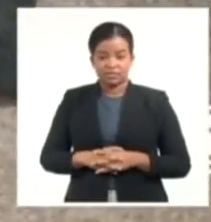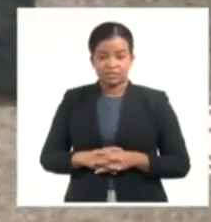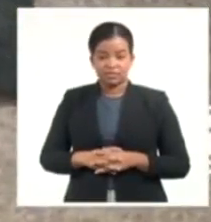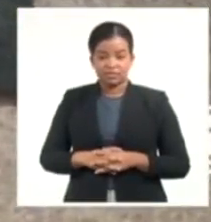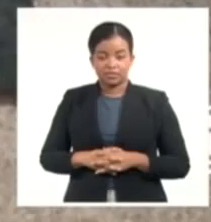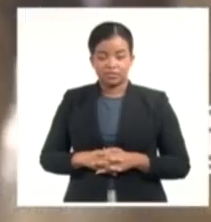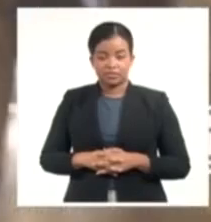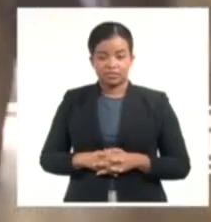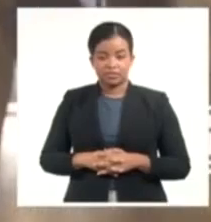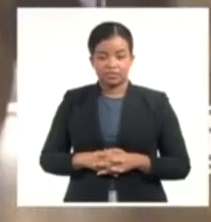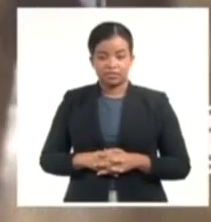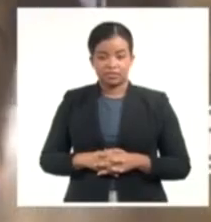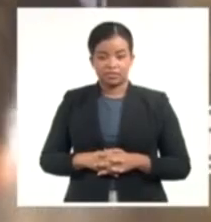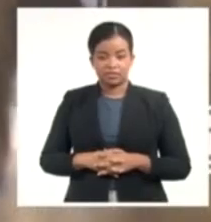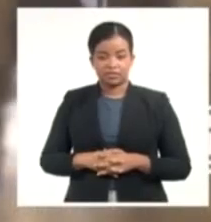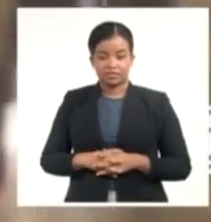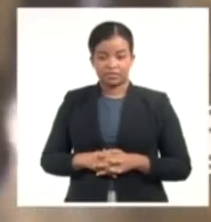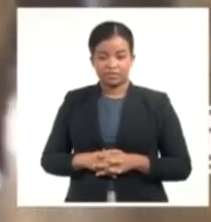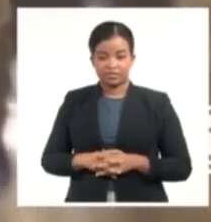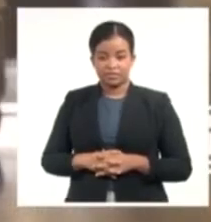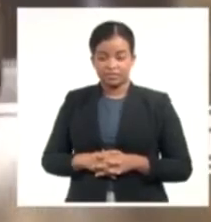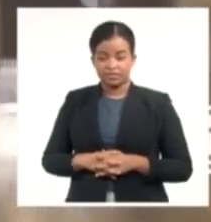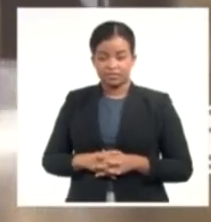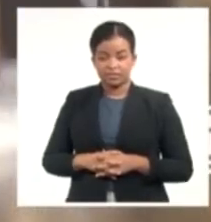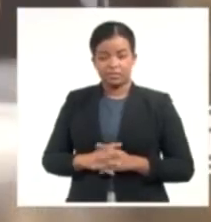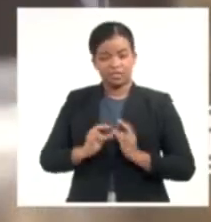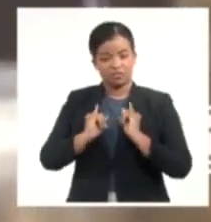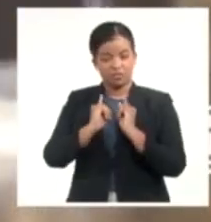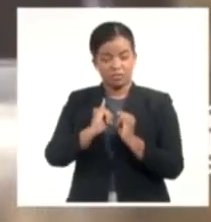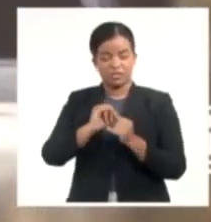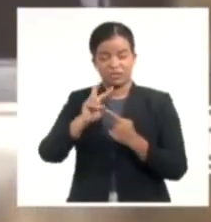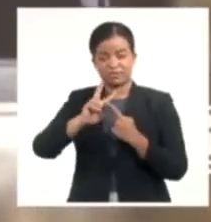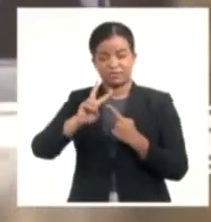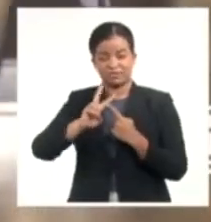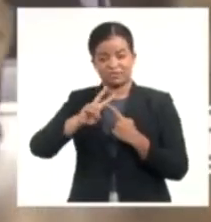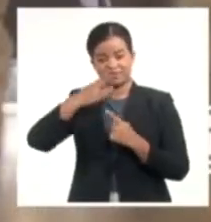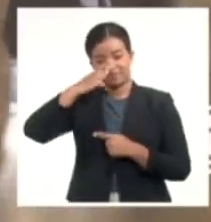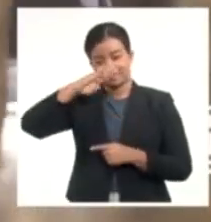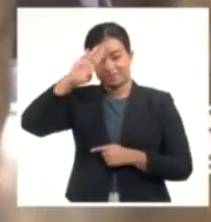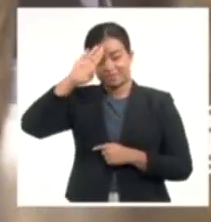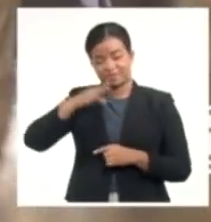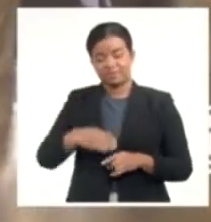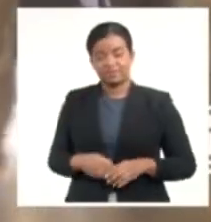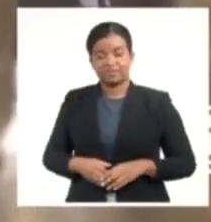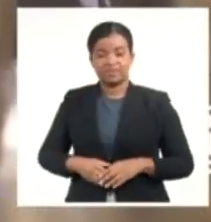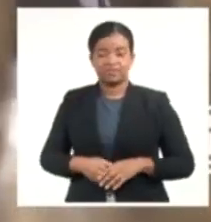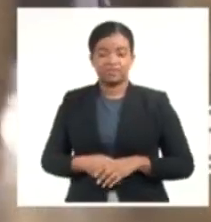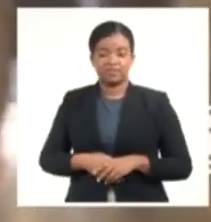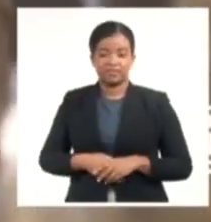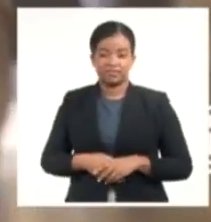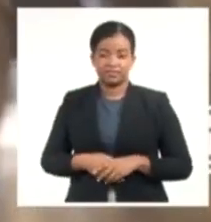Desde Beirut, Leslie Alonso y Oden y Masó, corresponsales de Prensa Latina para el Sistema Informativo de la Televisión Cubana.